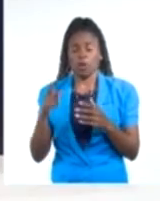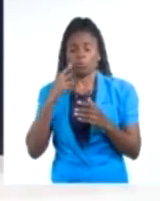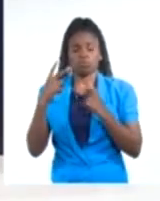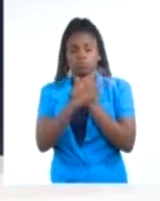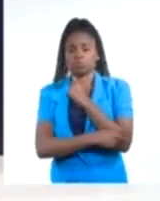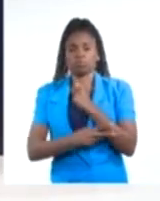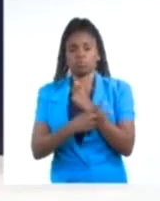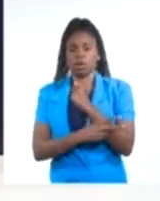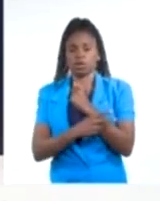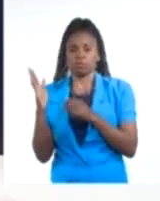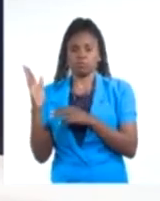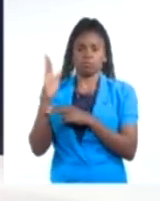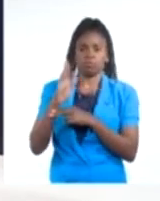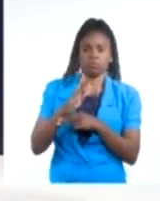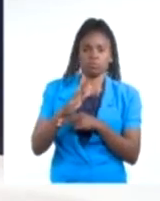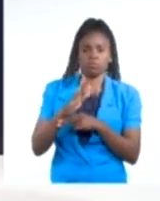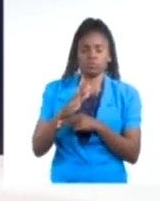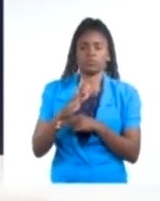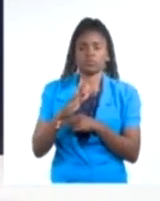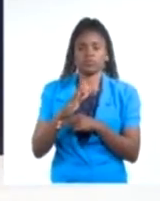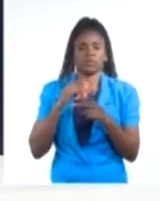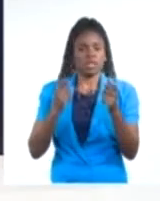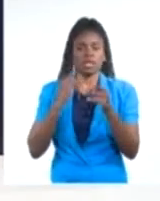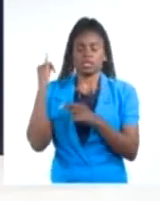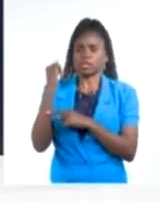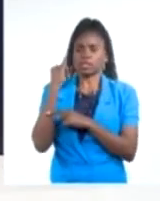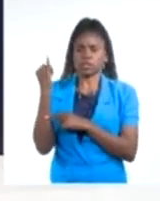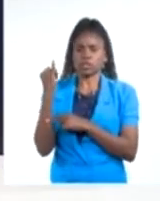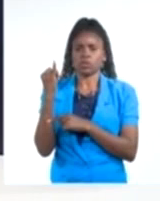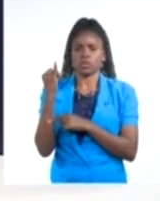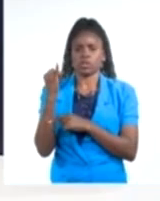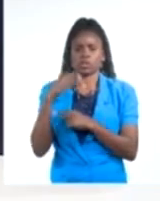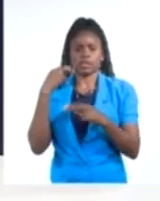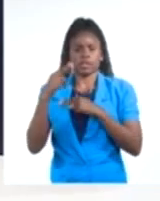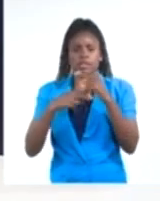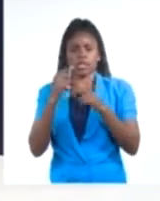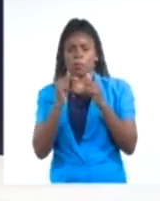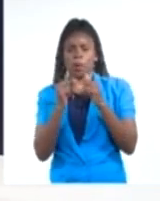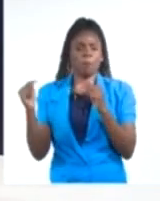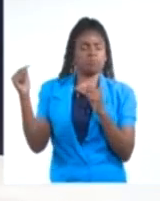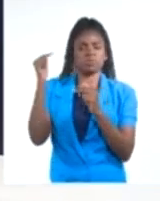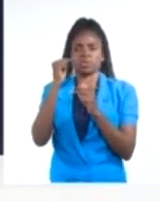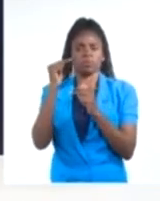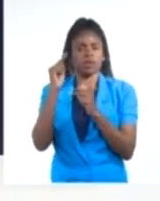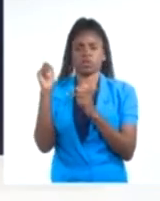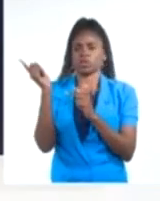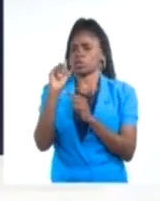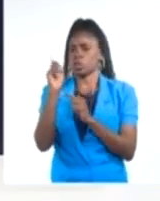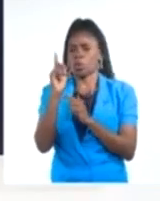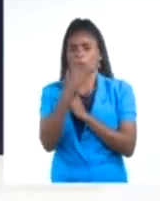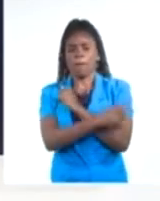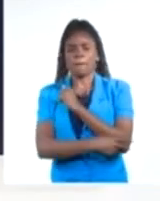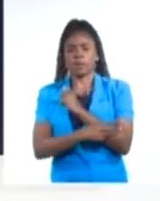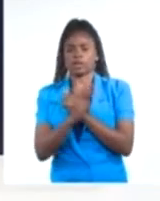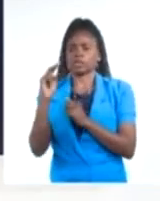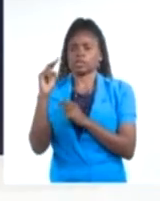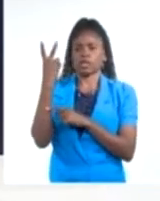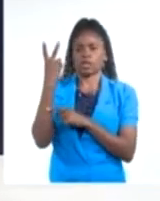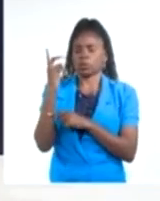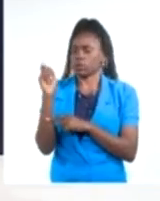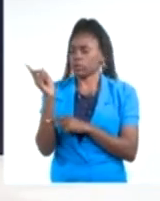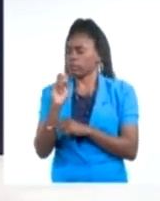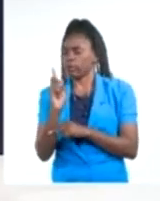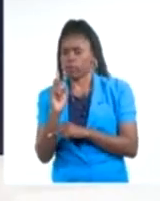que está regresando a la arena internacional y quiere hacerlo como protagonista, no como un país de segunda ni de tercera,